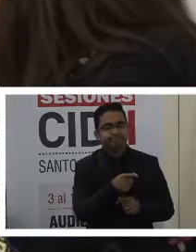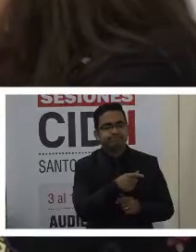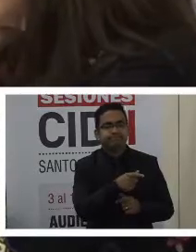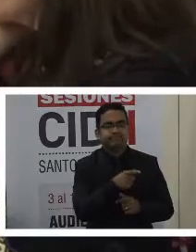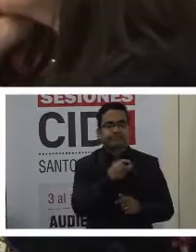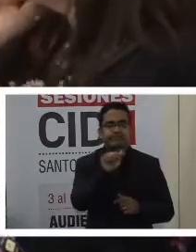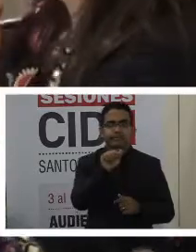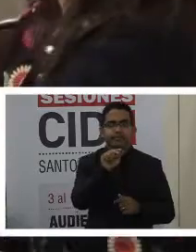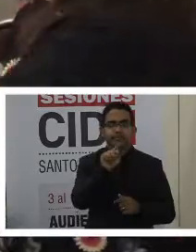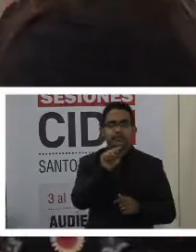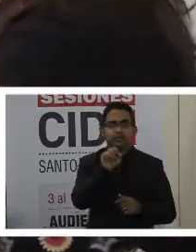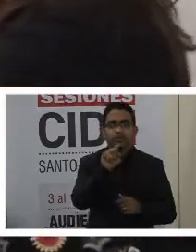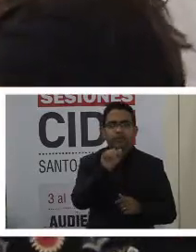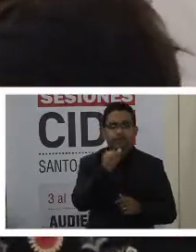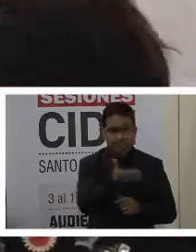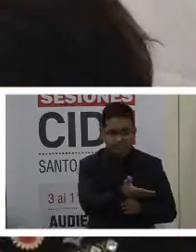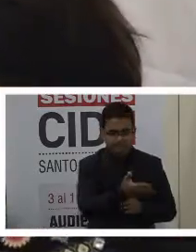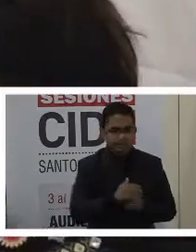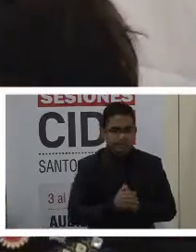Antonia.